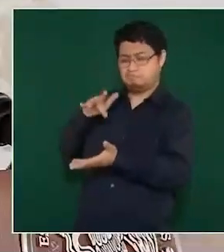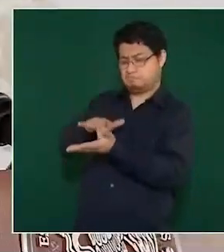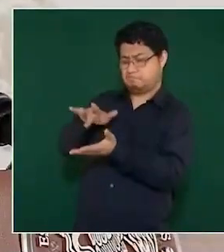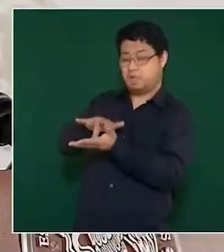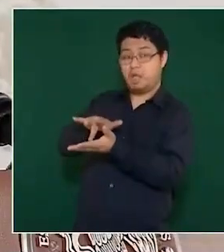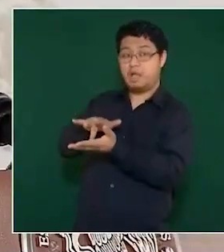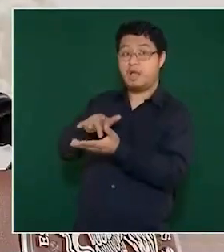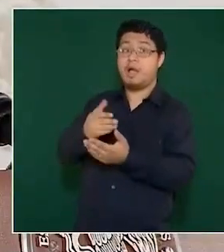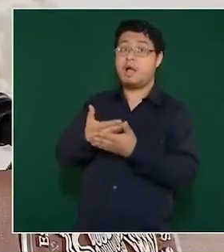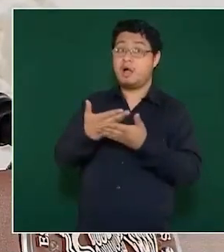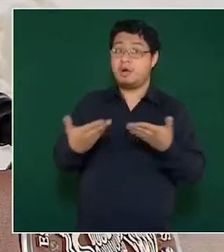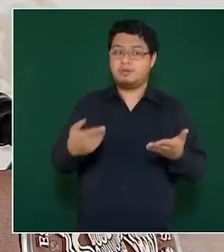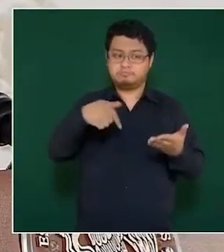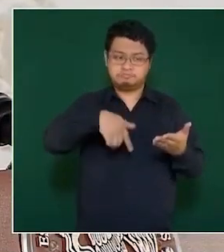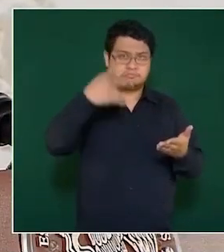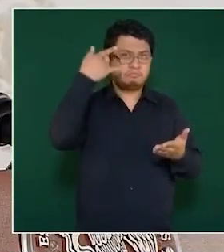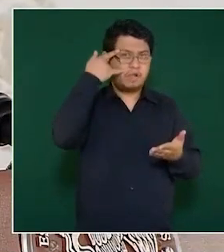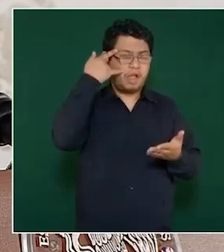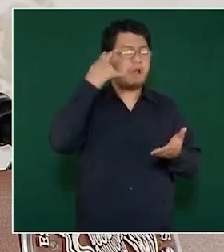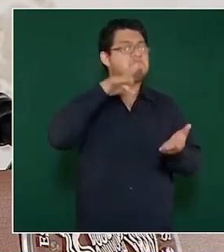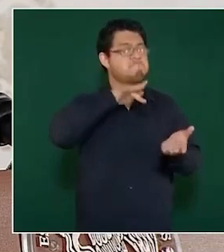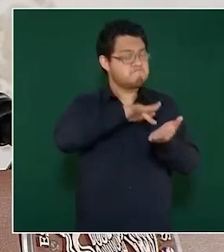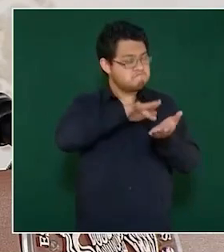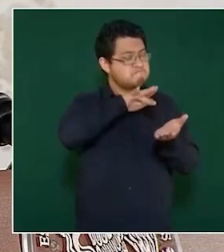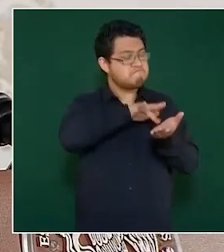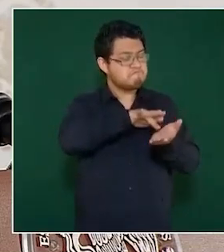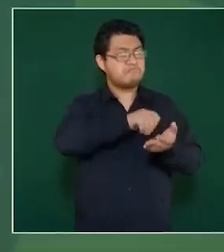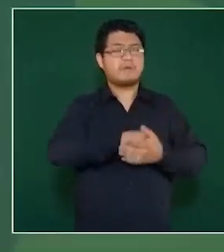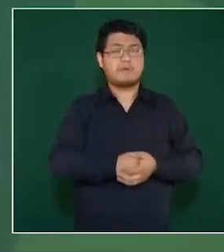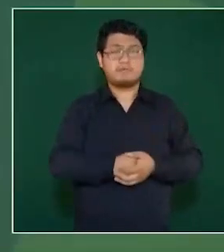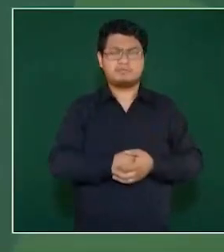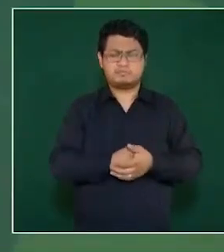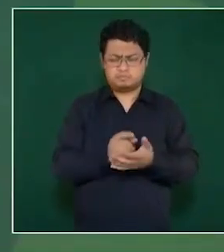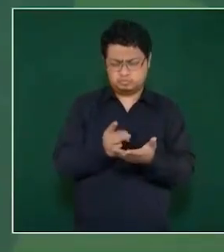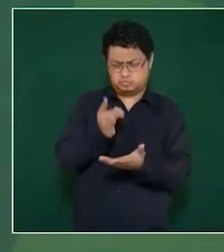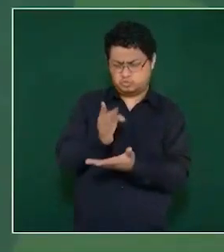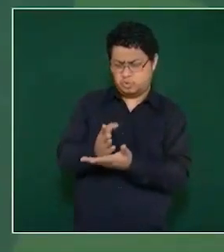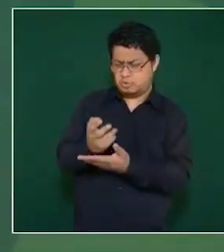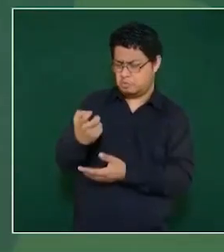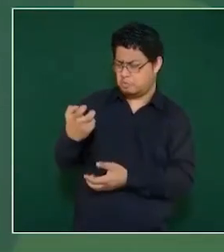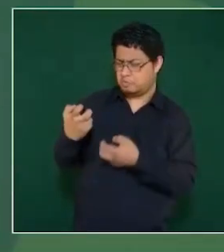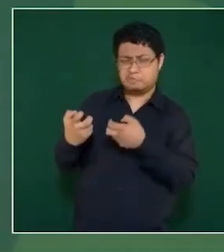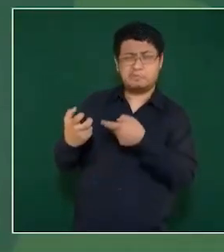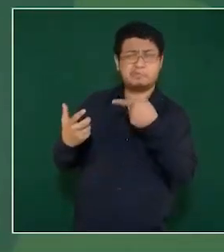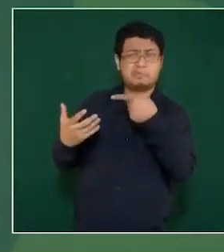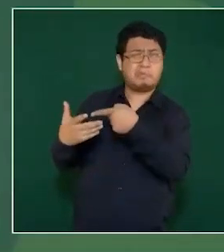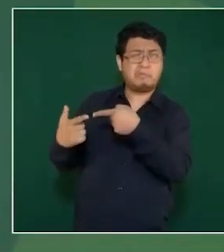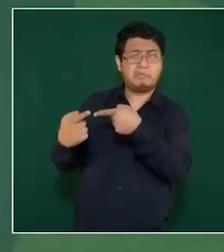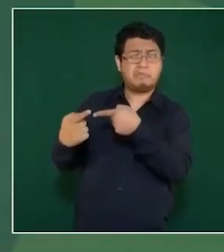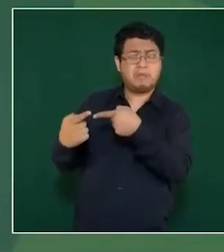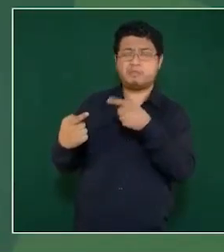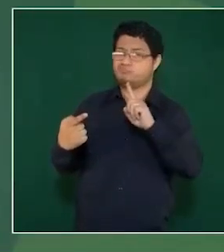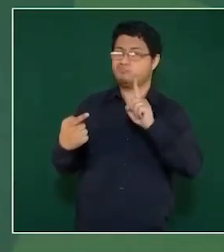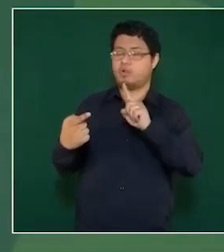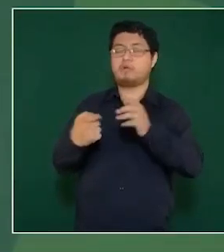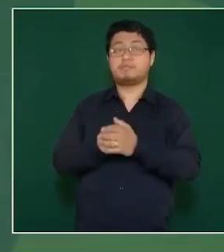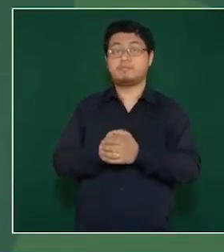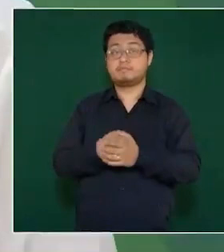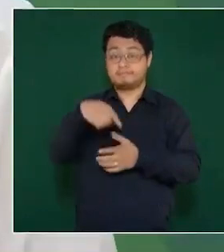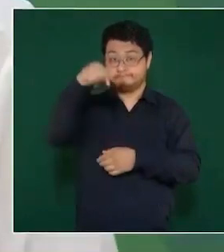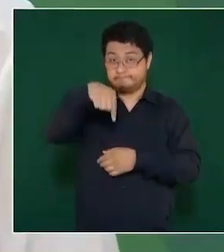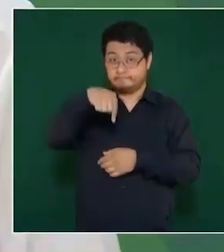Pero no solo es eso. Aquí el 90%